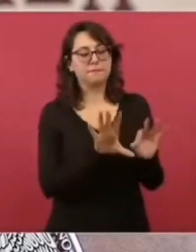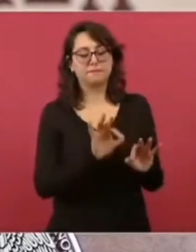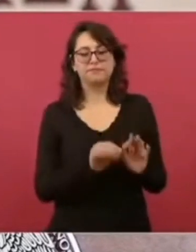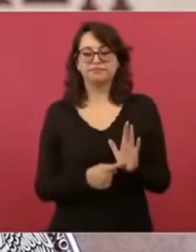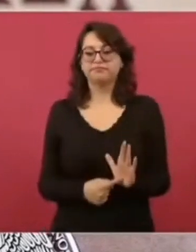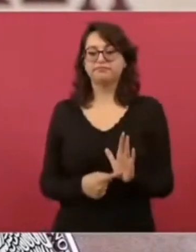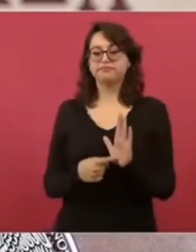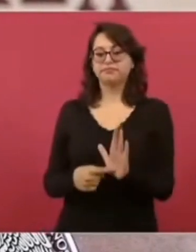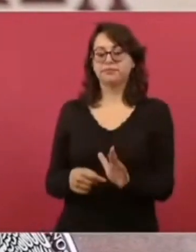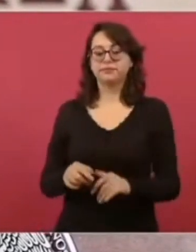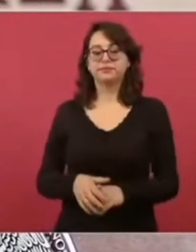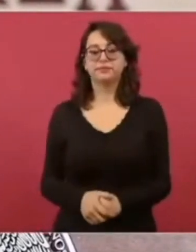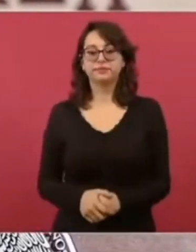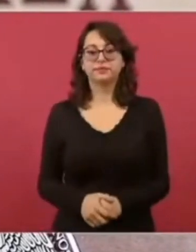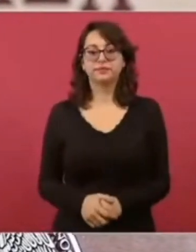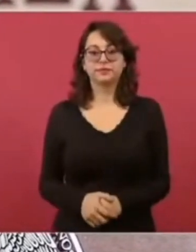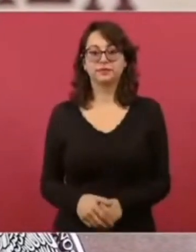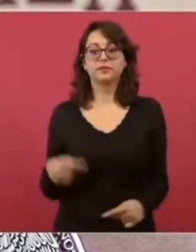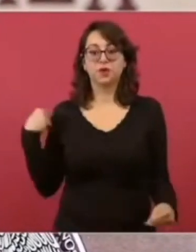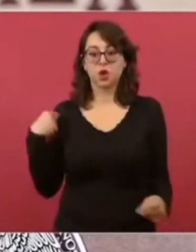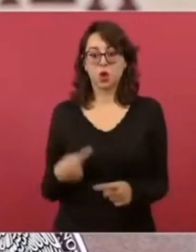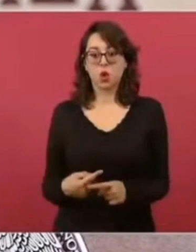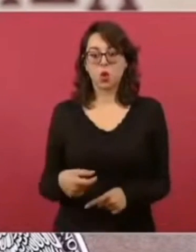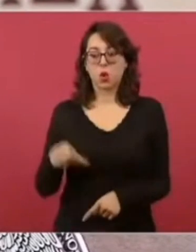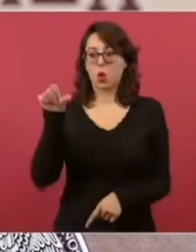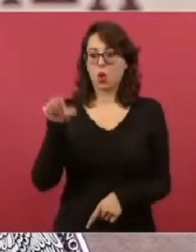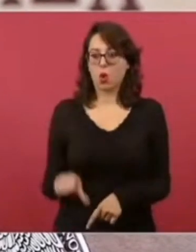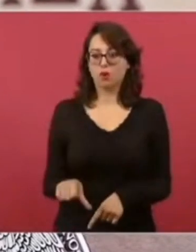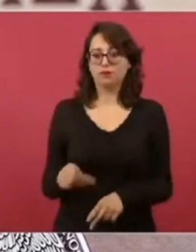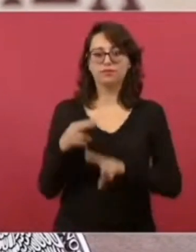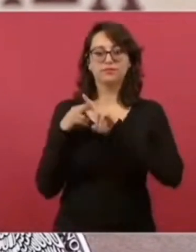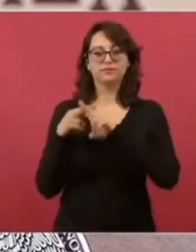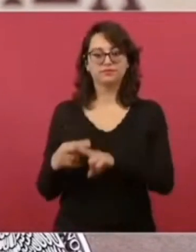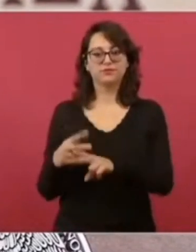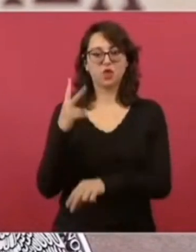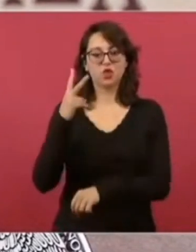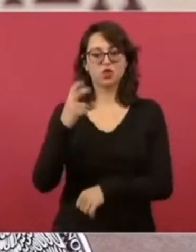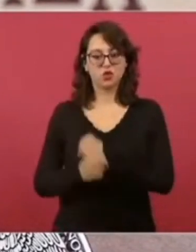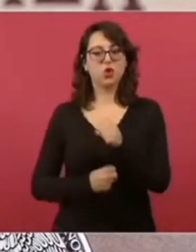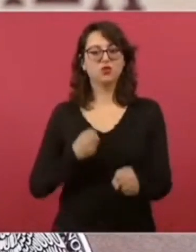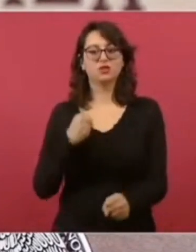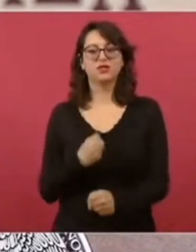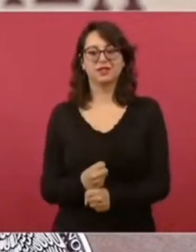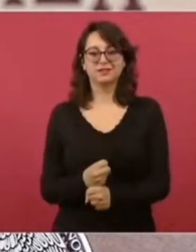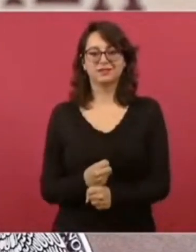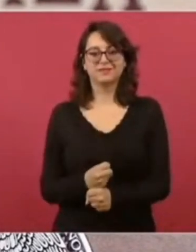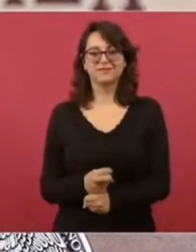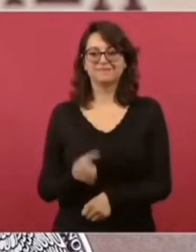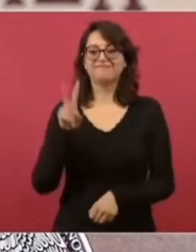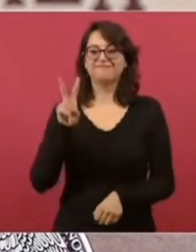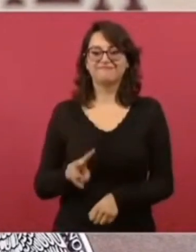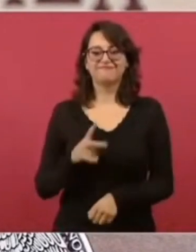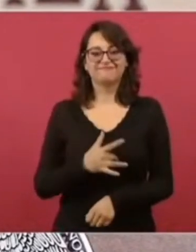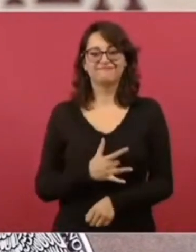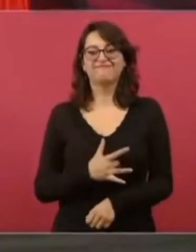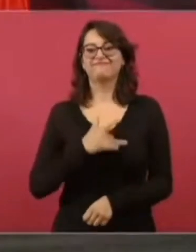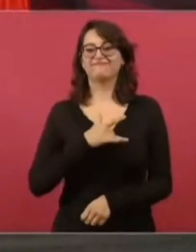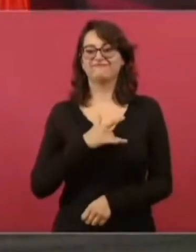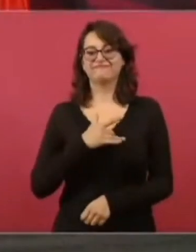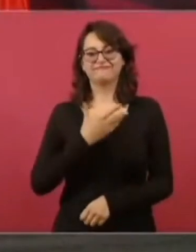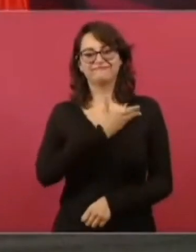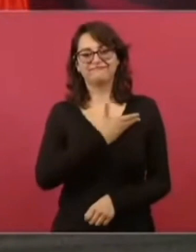la sección cumple dos años y primero que nada es un honor estar con Obrador